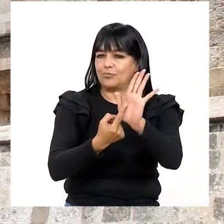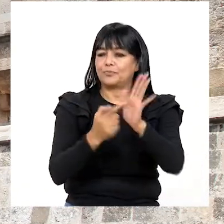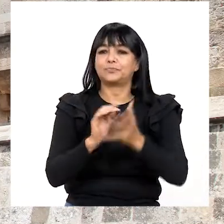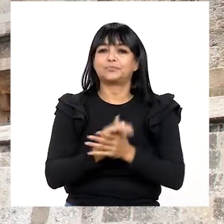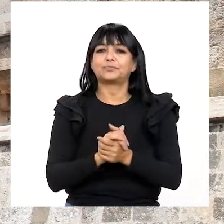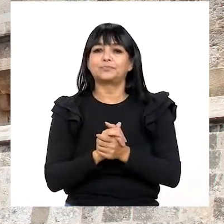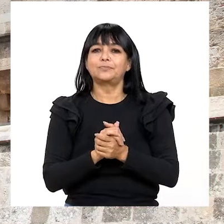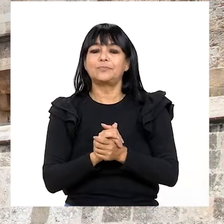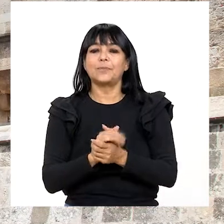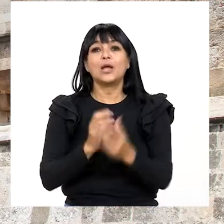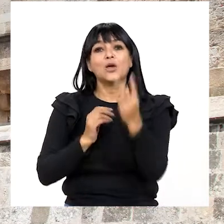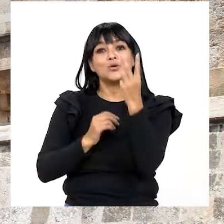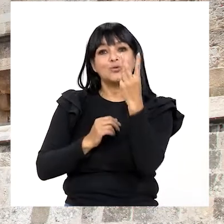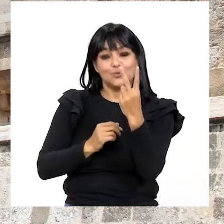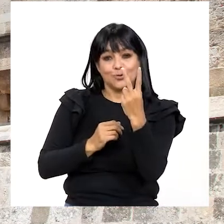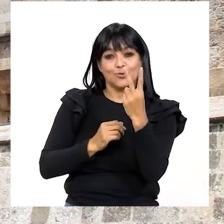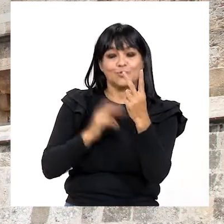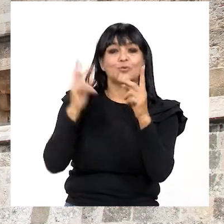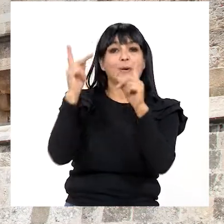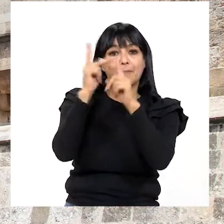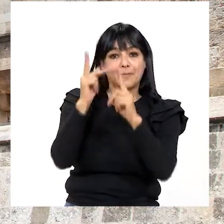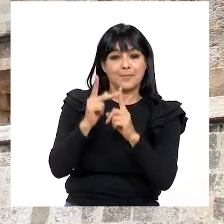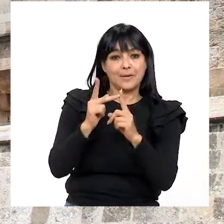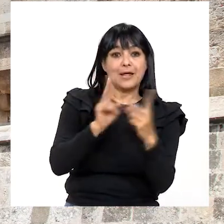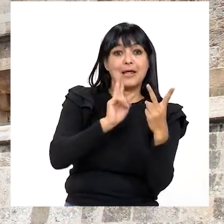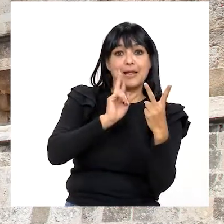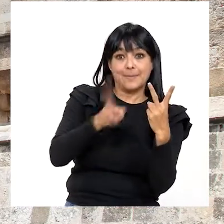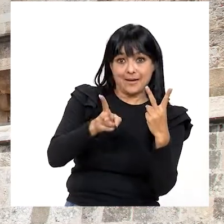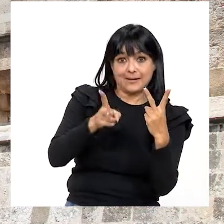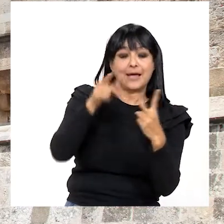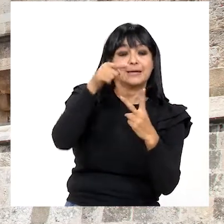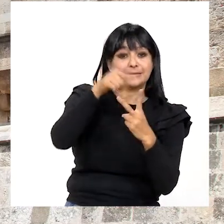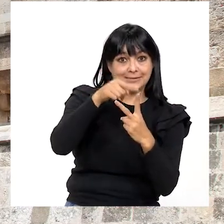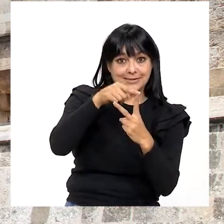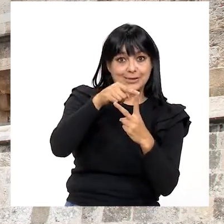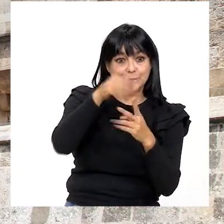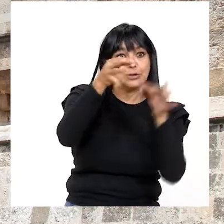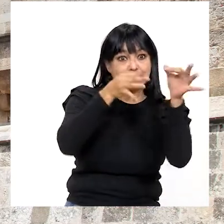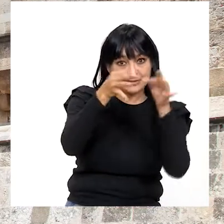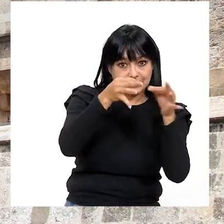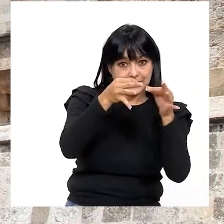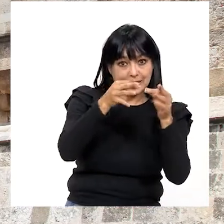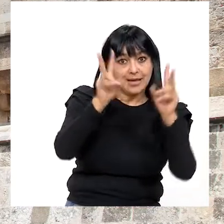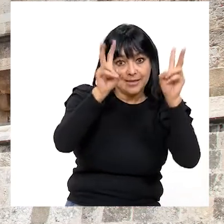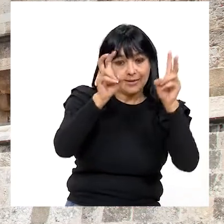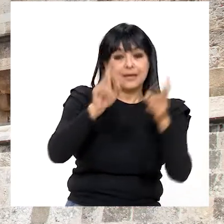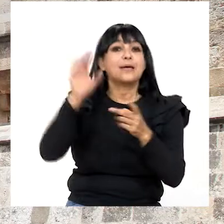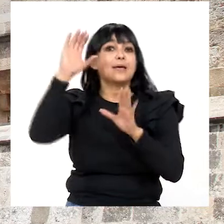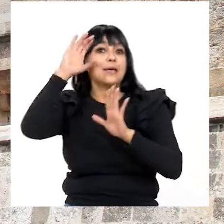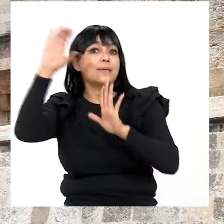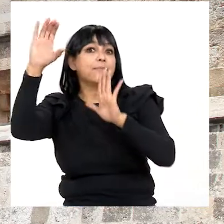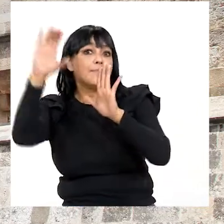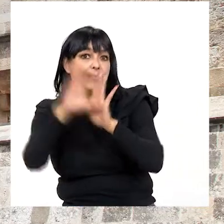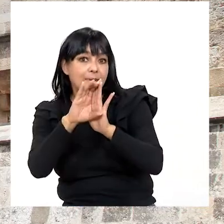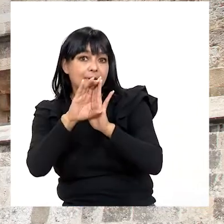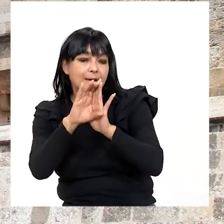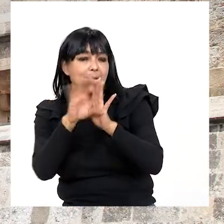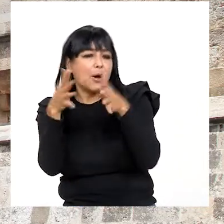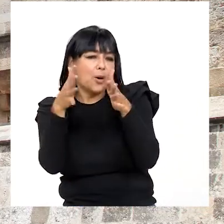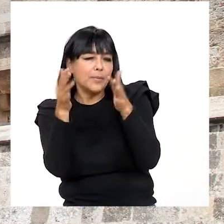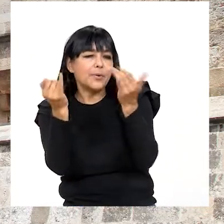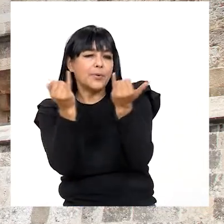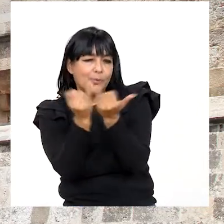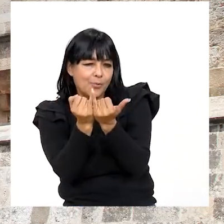Aparecen los dos términos El real Aquello de lo que se habla Y la imagen